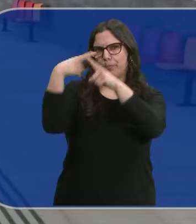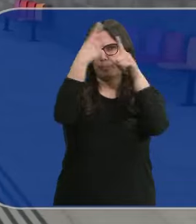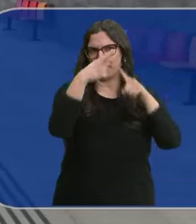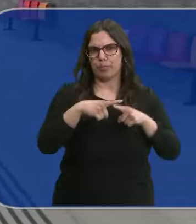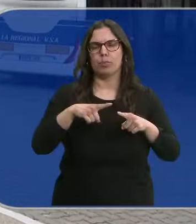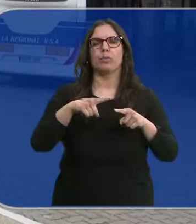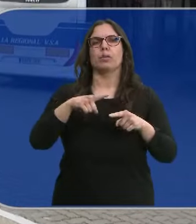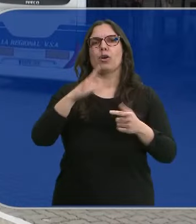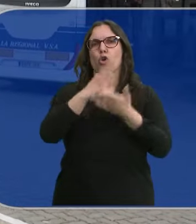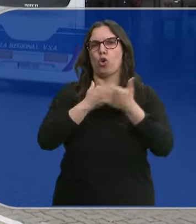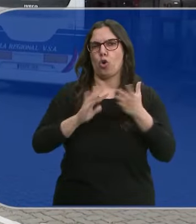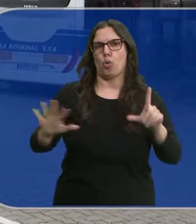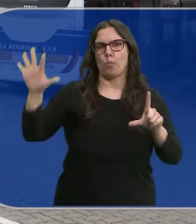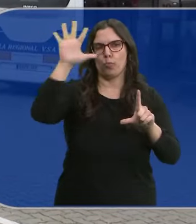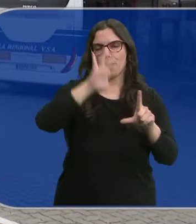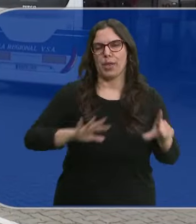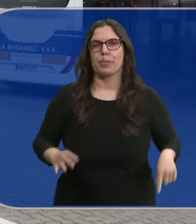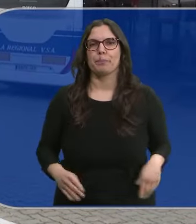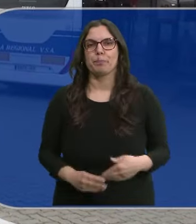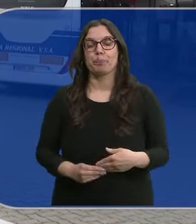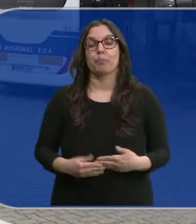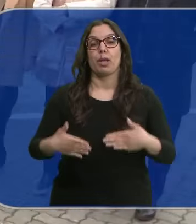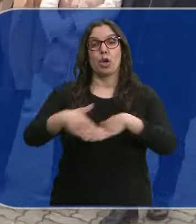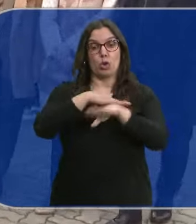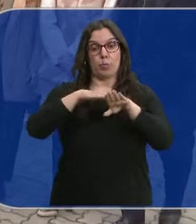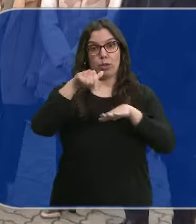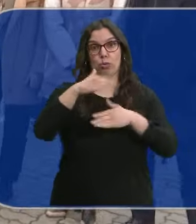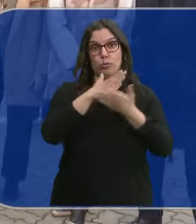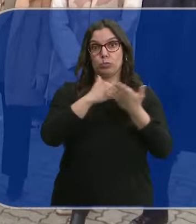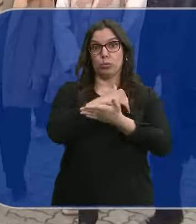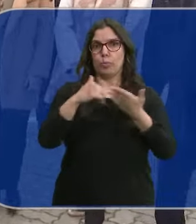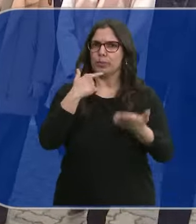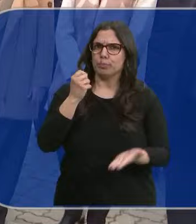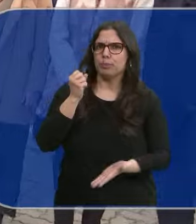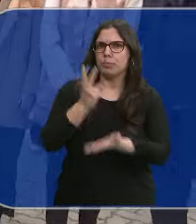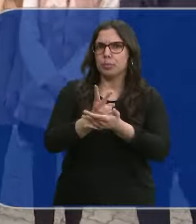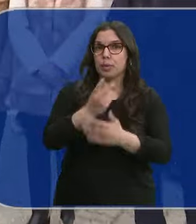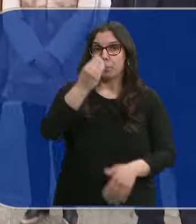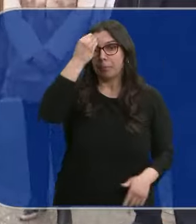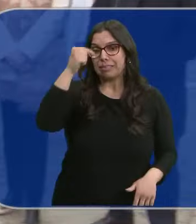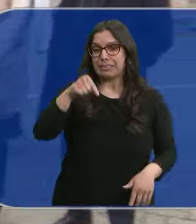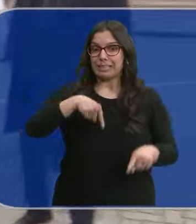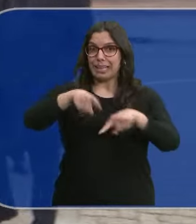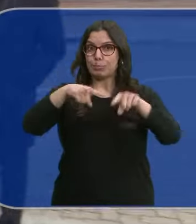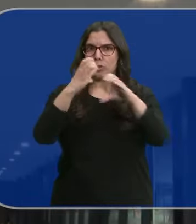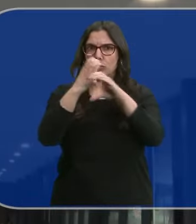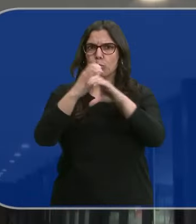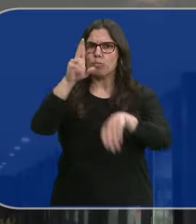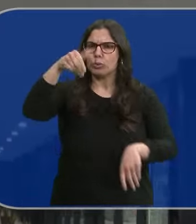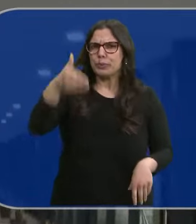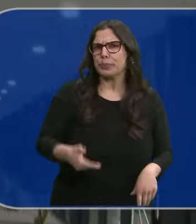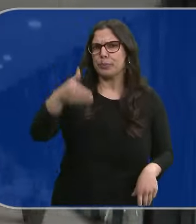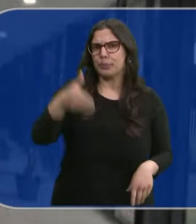provincias de la comunidad autónoma. El gobierno autonómico apuesta y considera clave este transporte